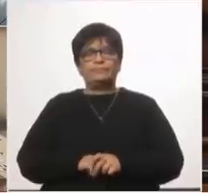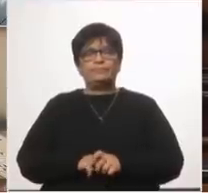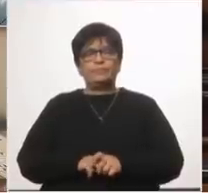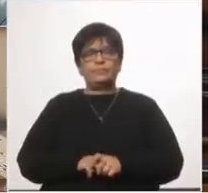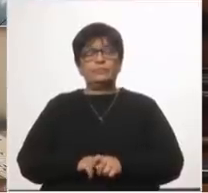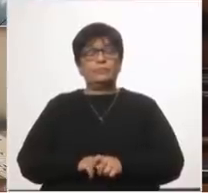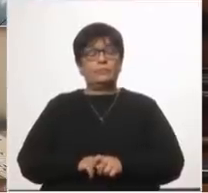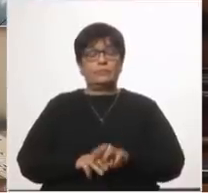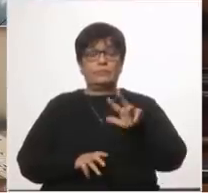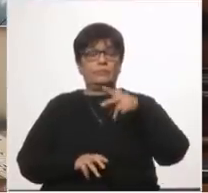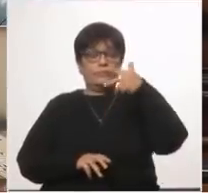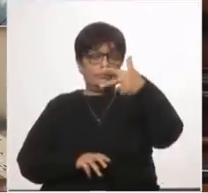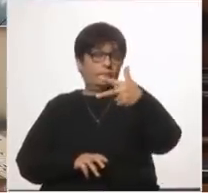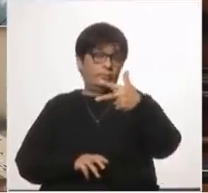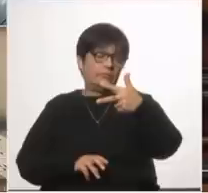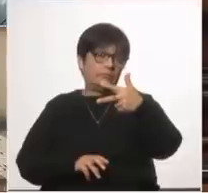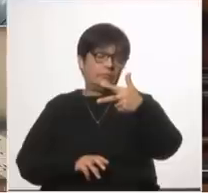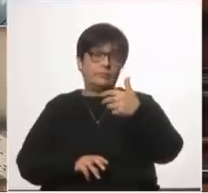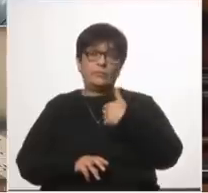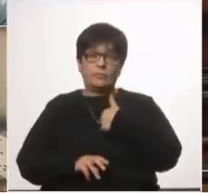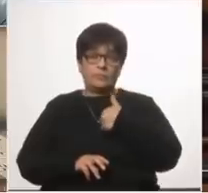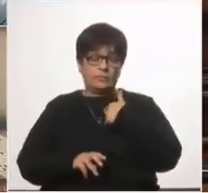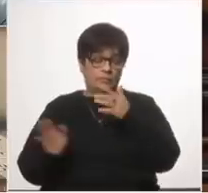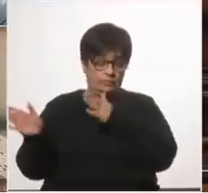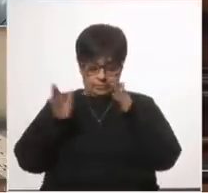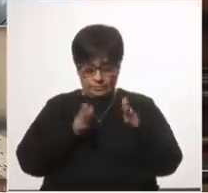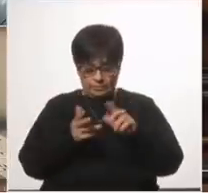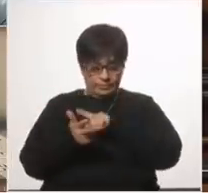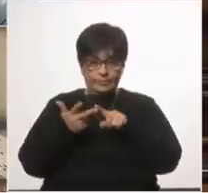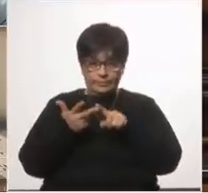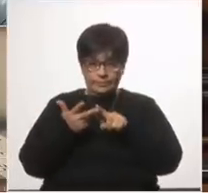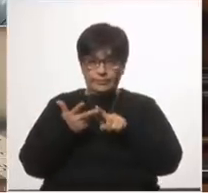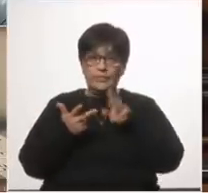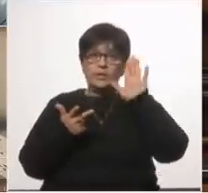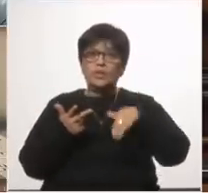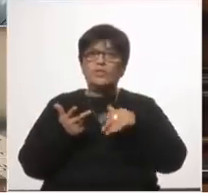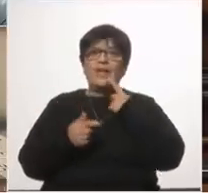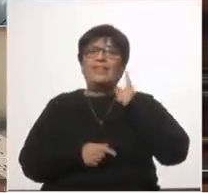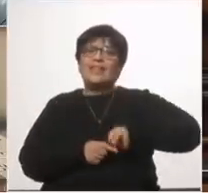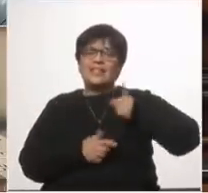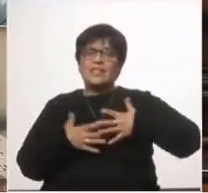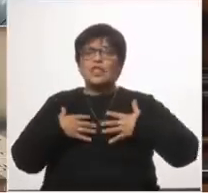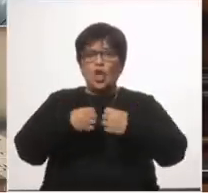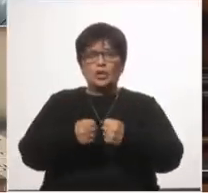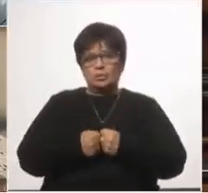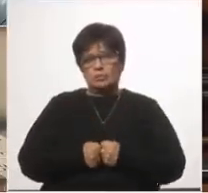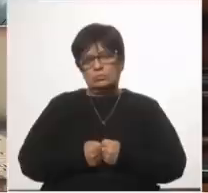en tercer lugar mi tercer capítulo tiene que ver con la estrategia sanitaria